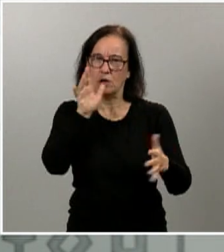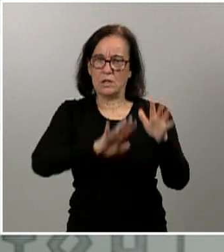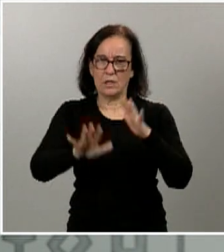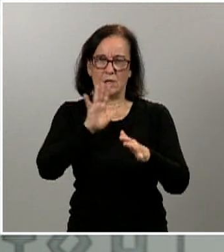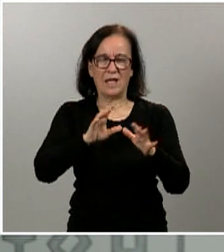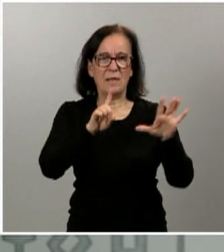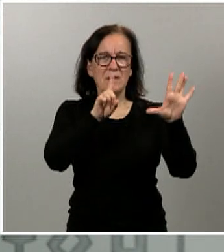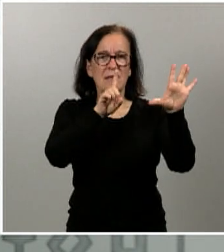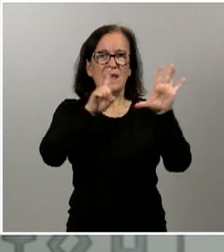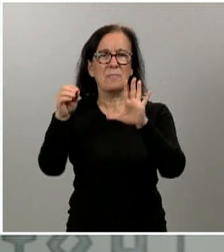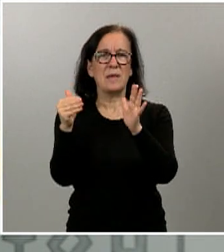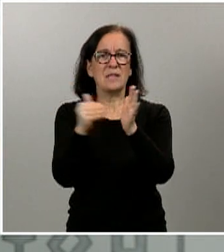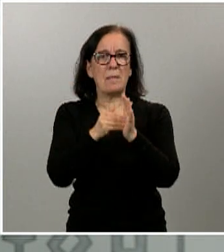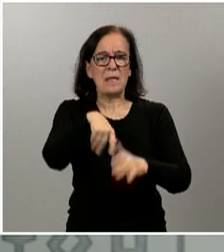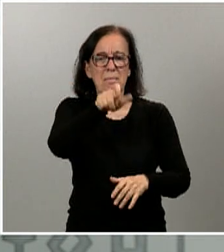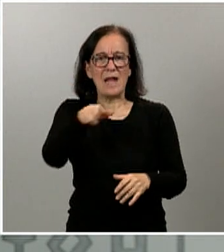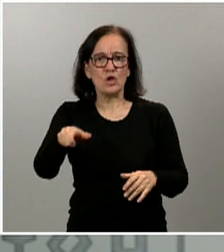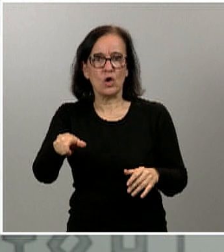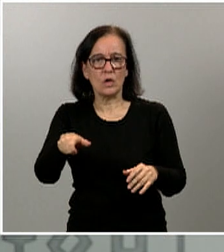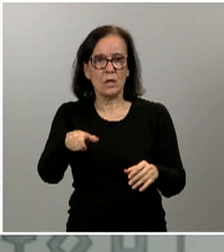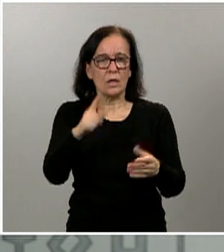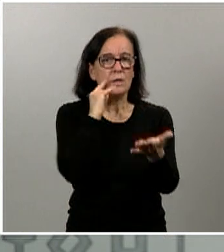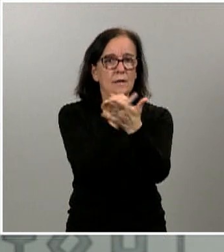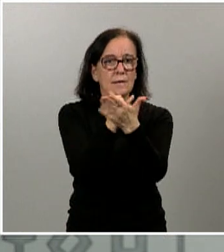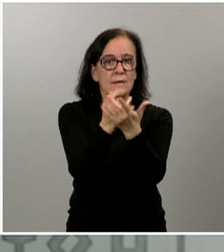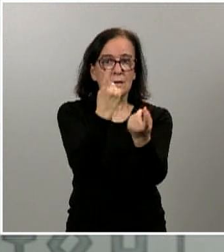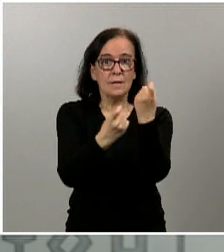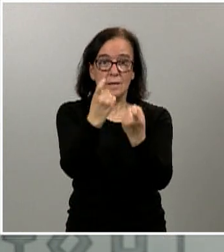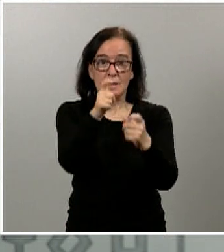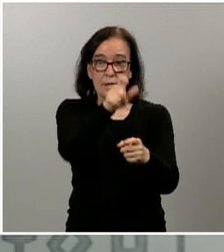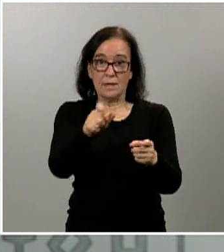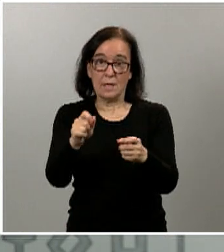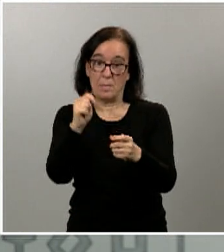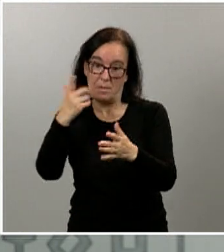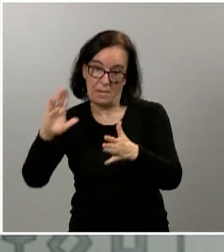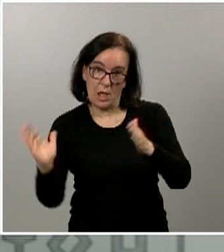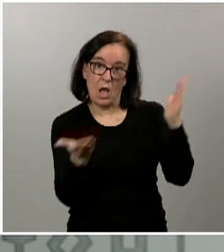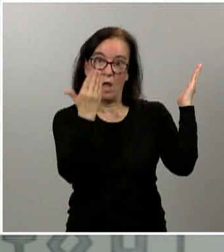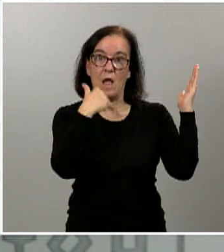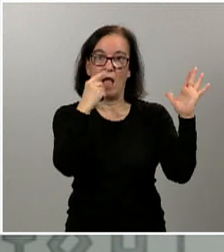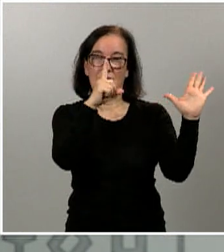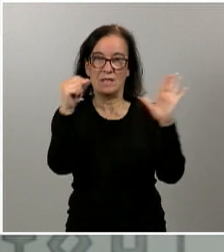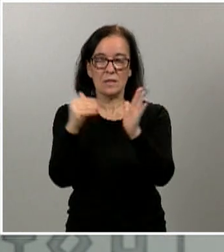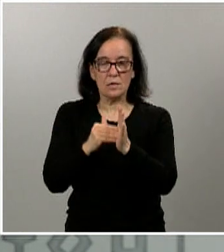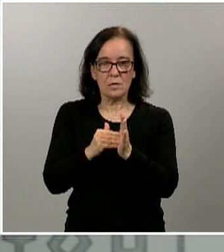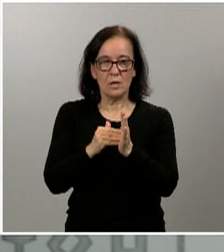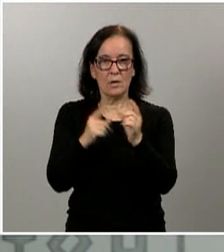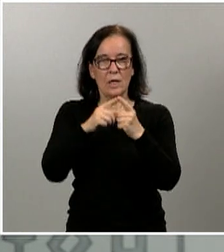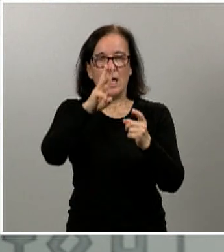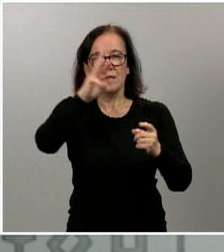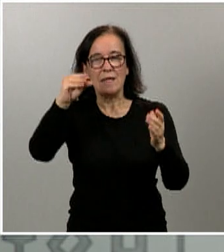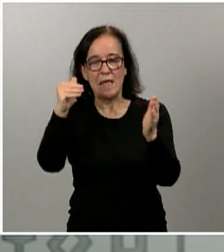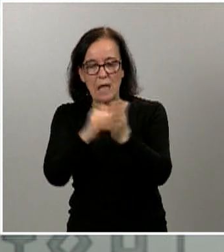.000 personas a las que se va a testar en estas primeras oleadas, algo más, 30.000 familias,